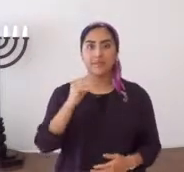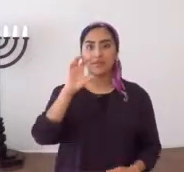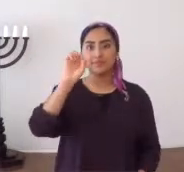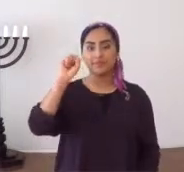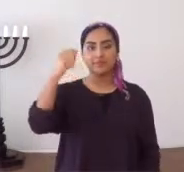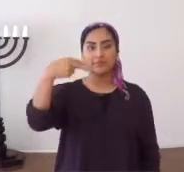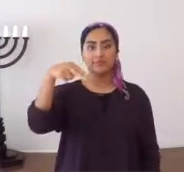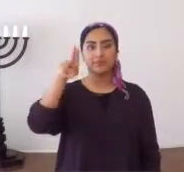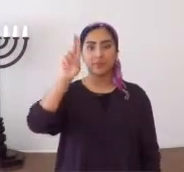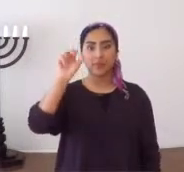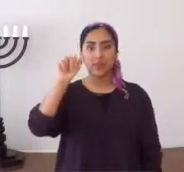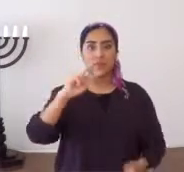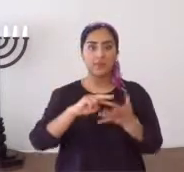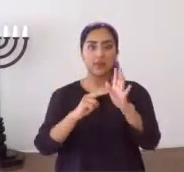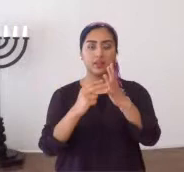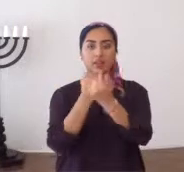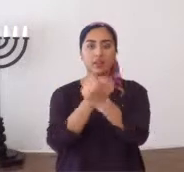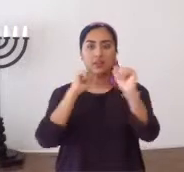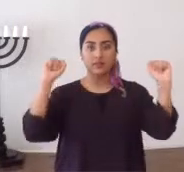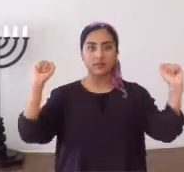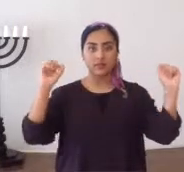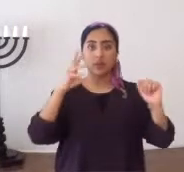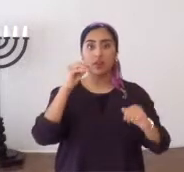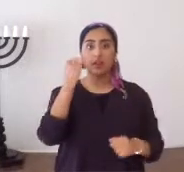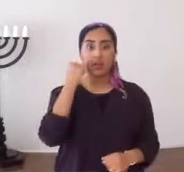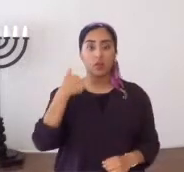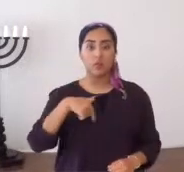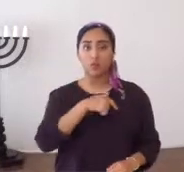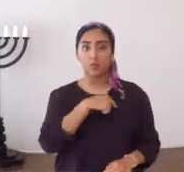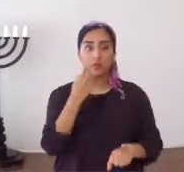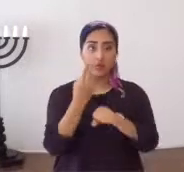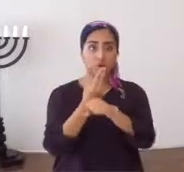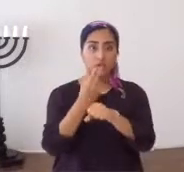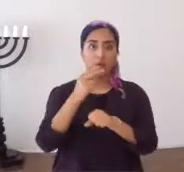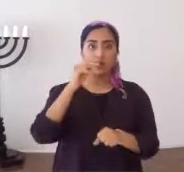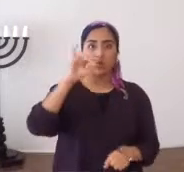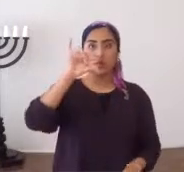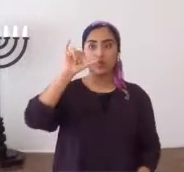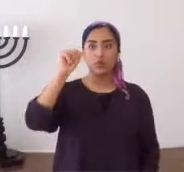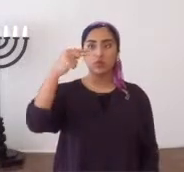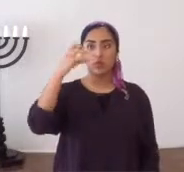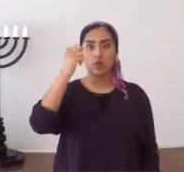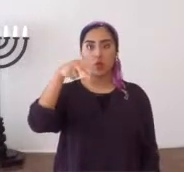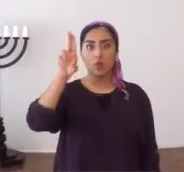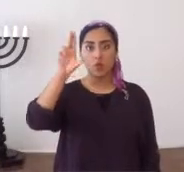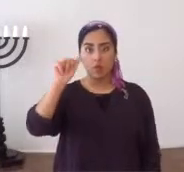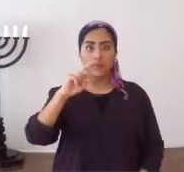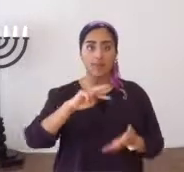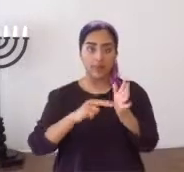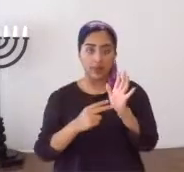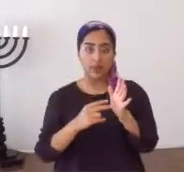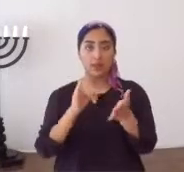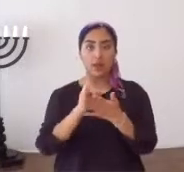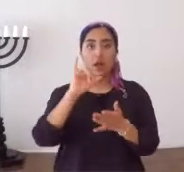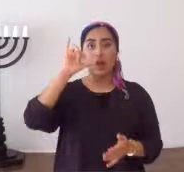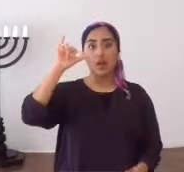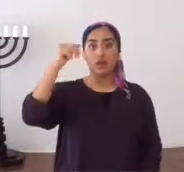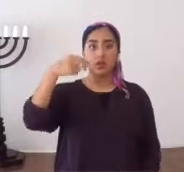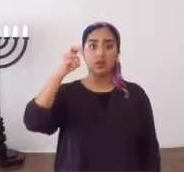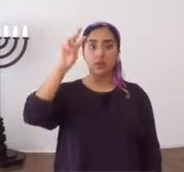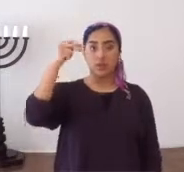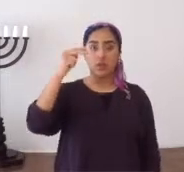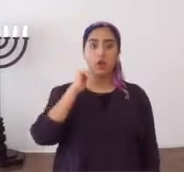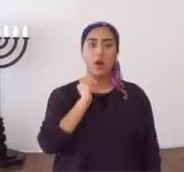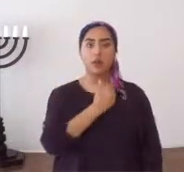Entonces, Shua quiere decir salvación. Y si nosotros mencionamos Yahshua, Yahshua quiere decir que